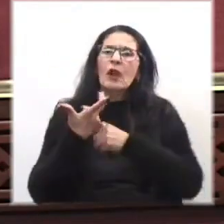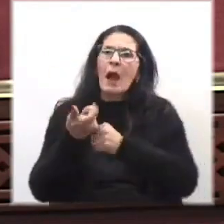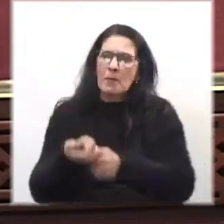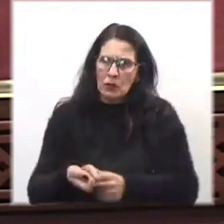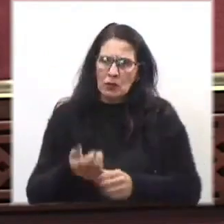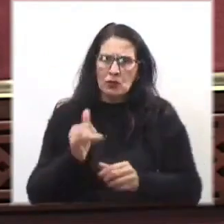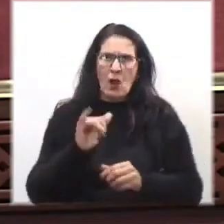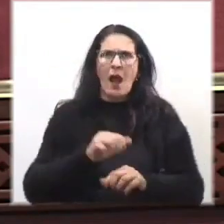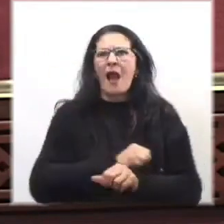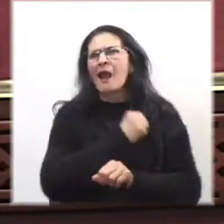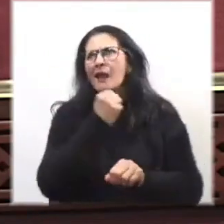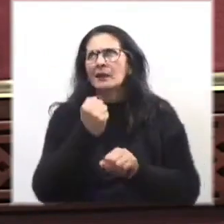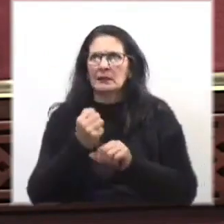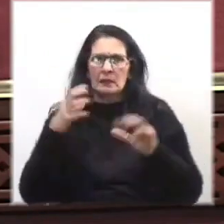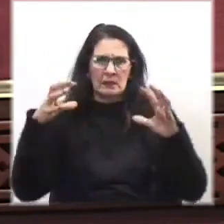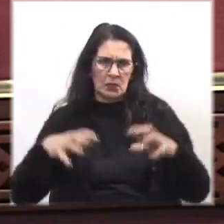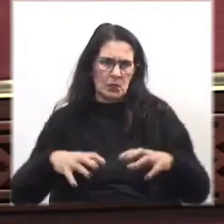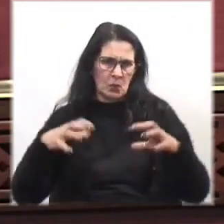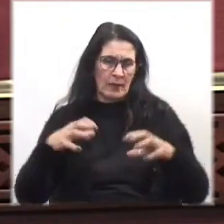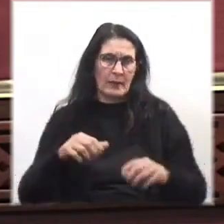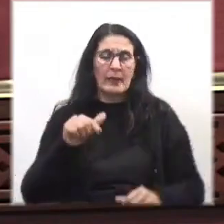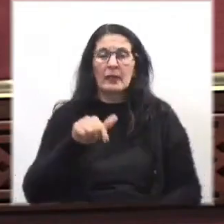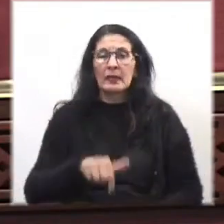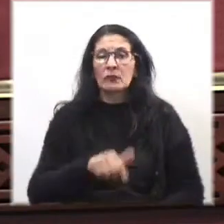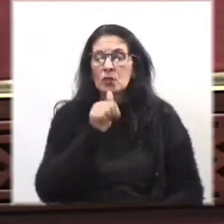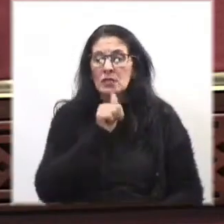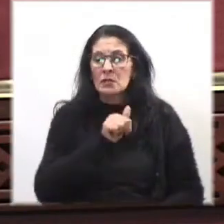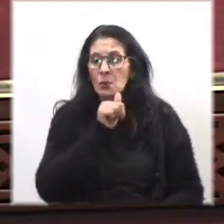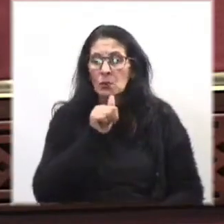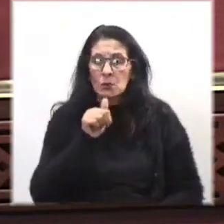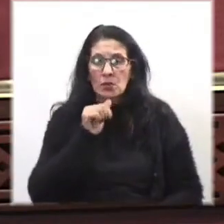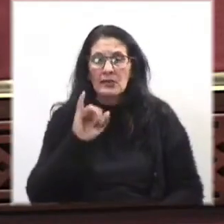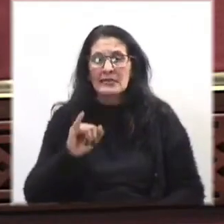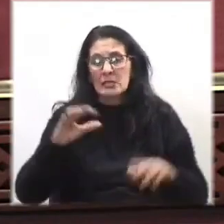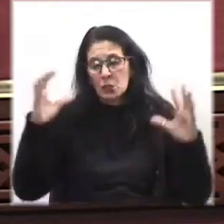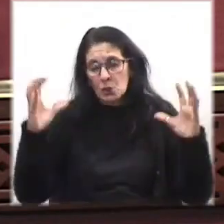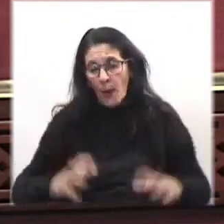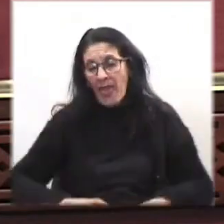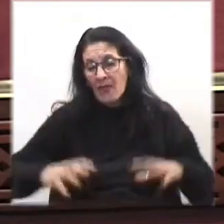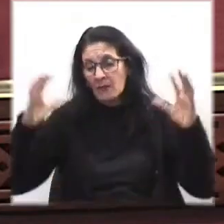población hasta que llueva, porque esto se resuelve solamente cuando llueve, llueva,